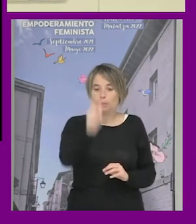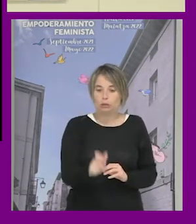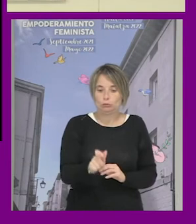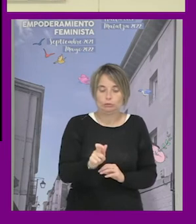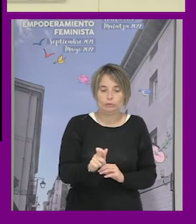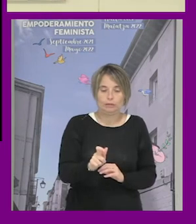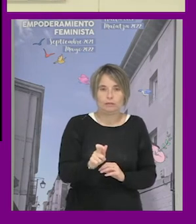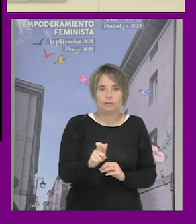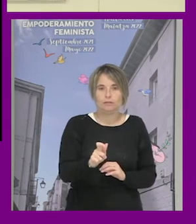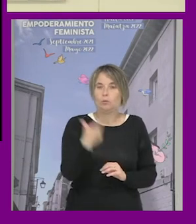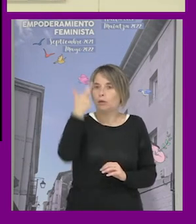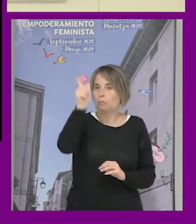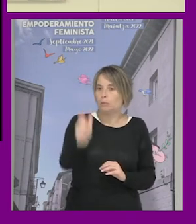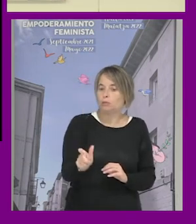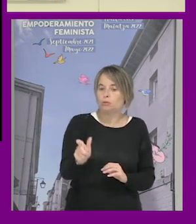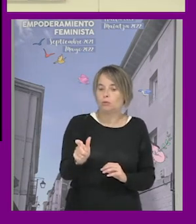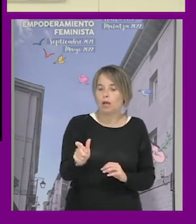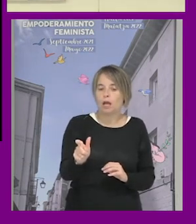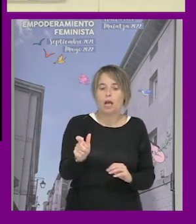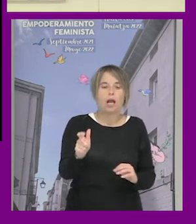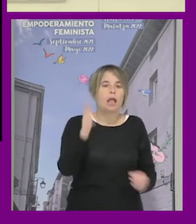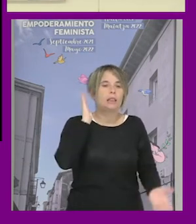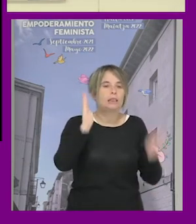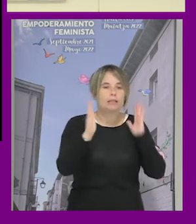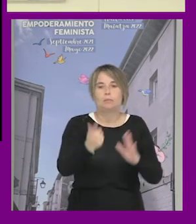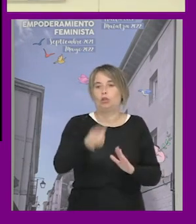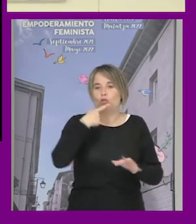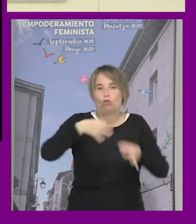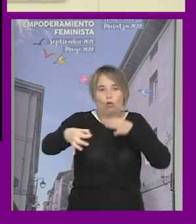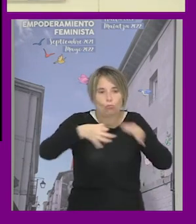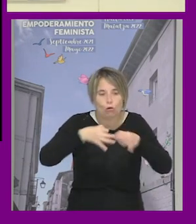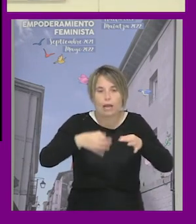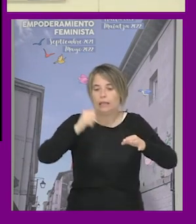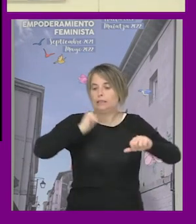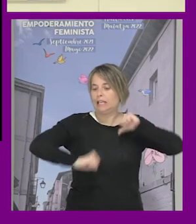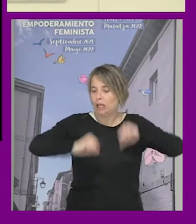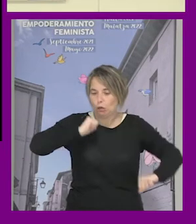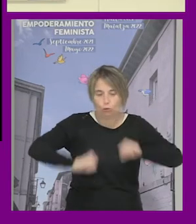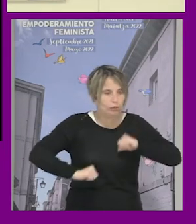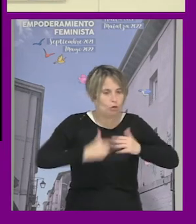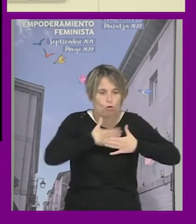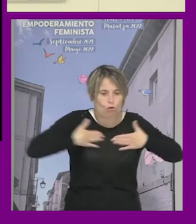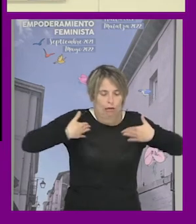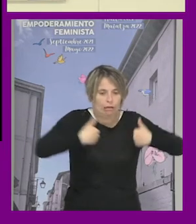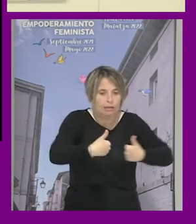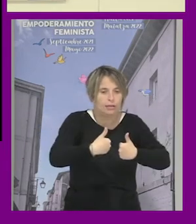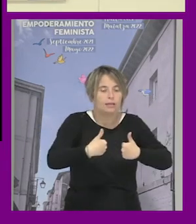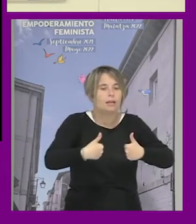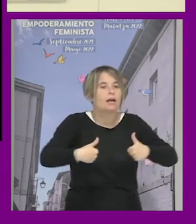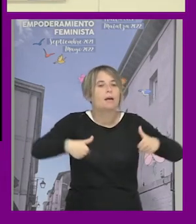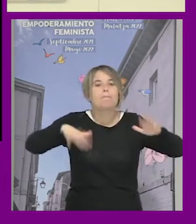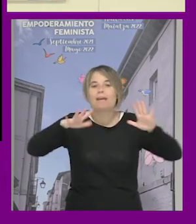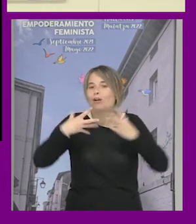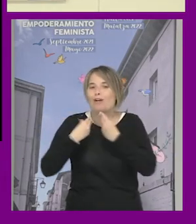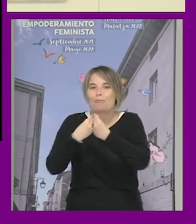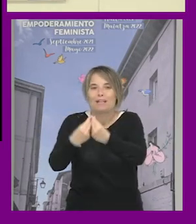puede a obtener los tratamientos hormonales y quirúrgicos que desea pero sin ningún tipo